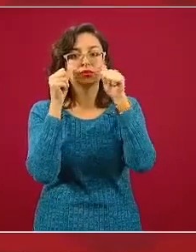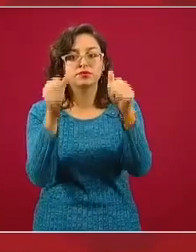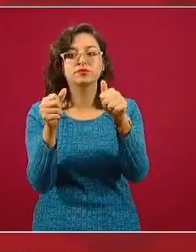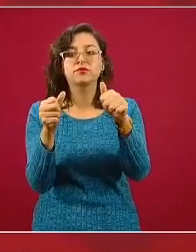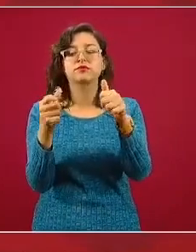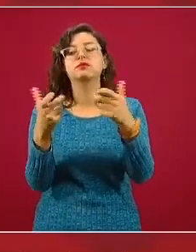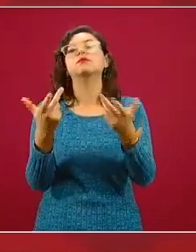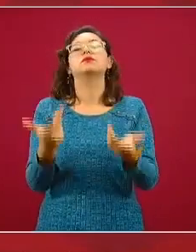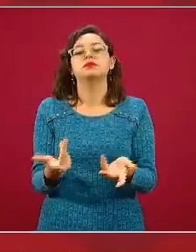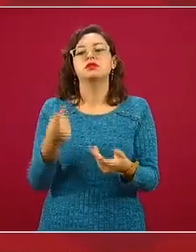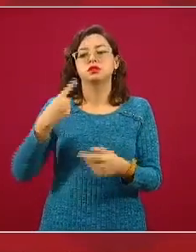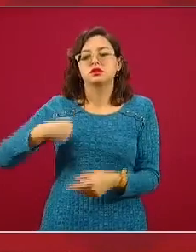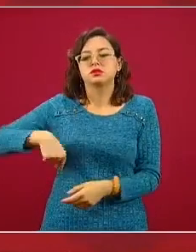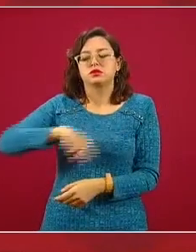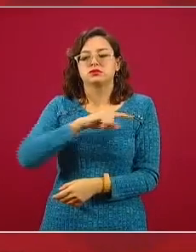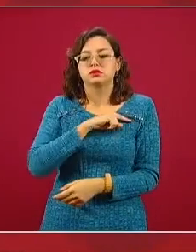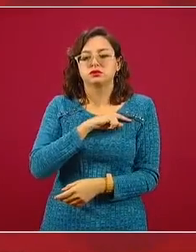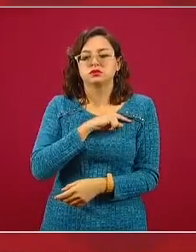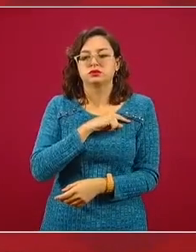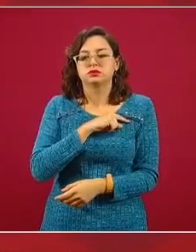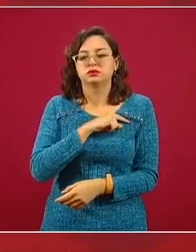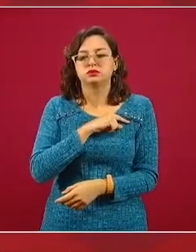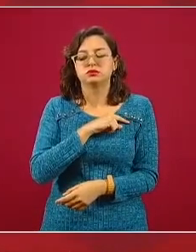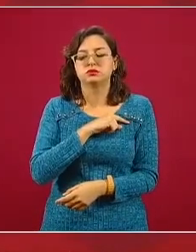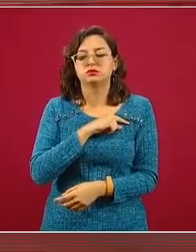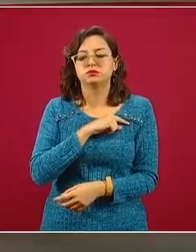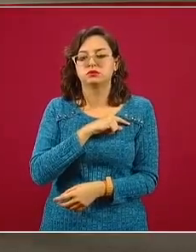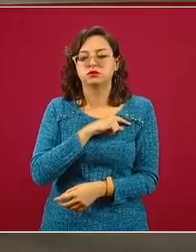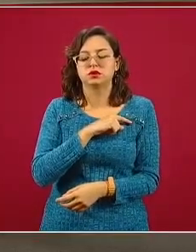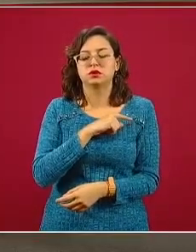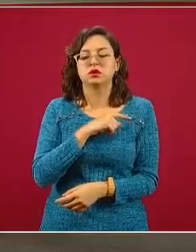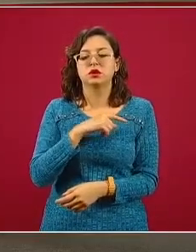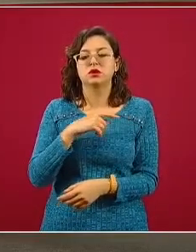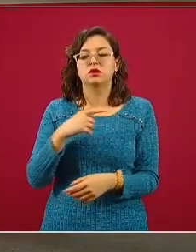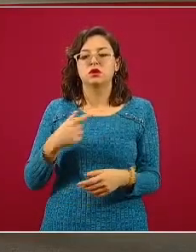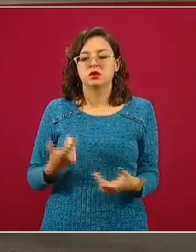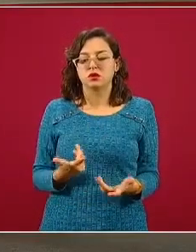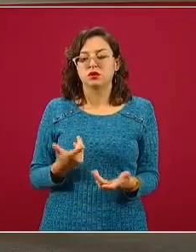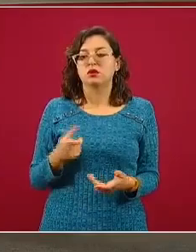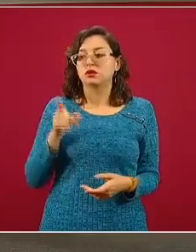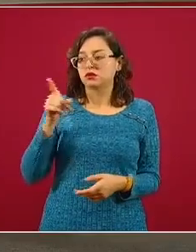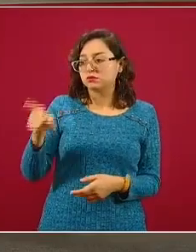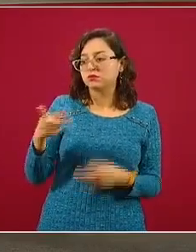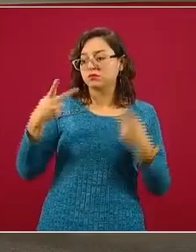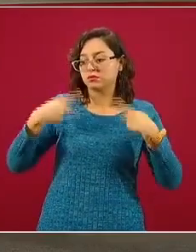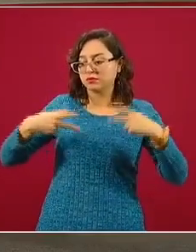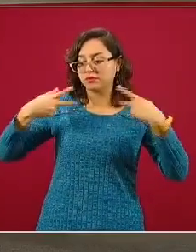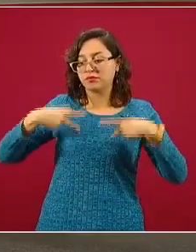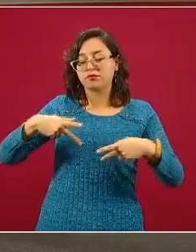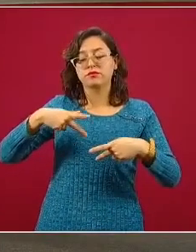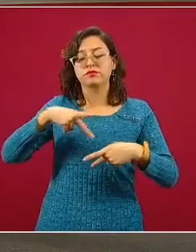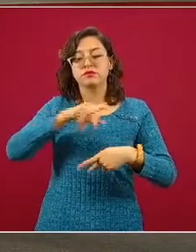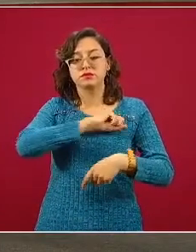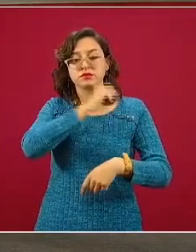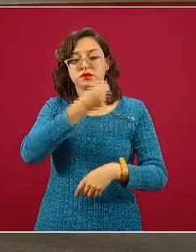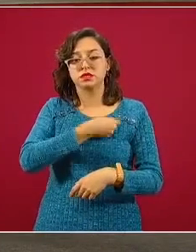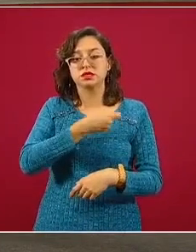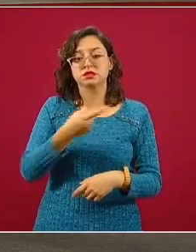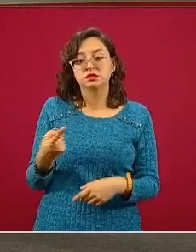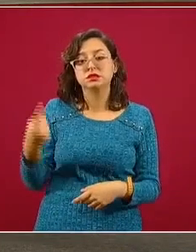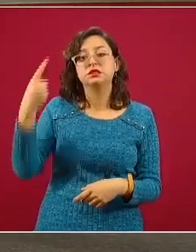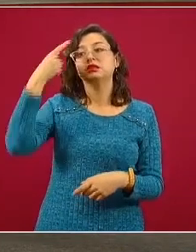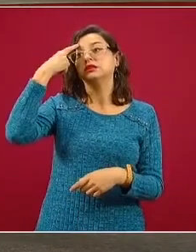haciendo es transferir capacidades de especialistas en salud mental de los centros